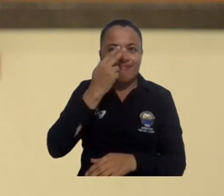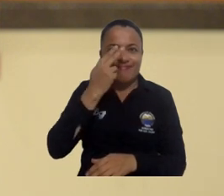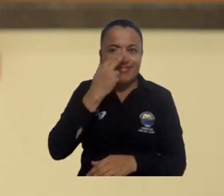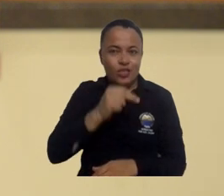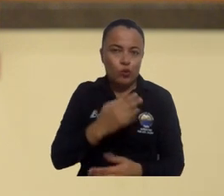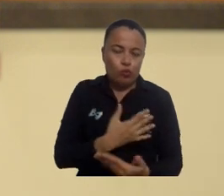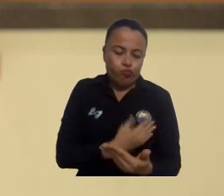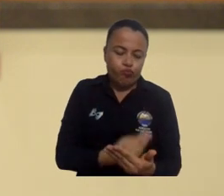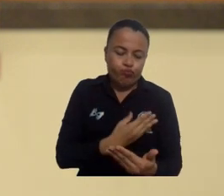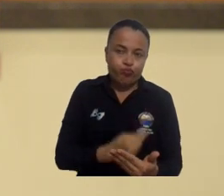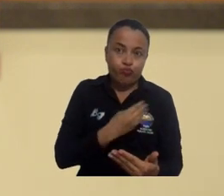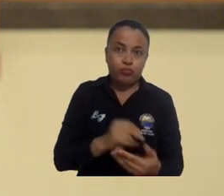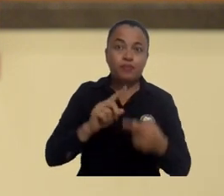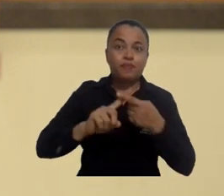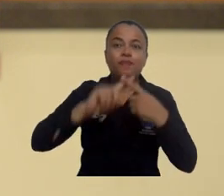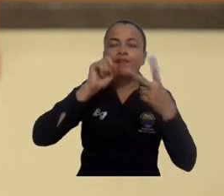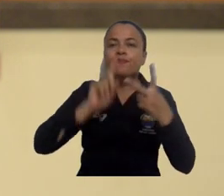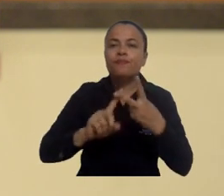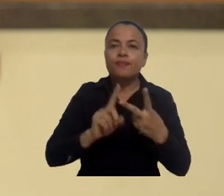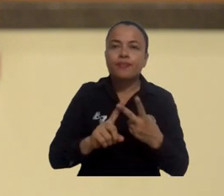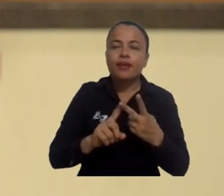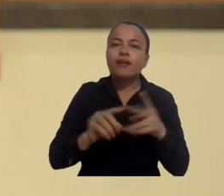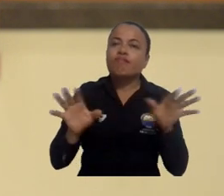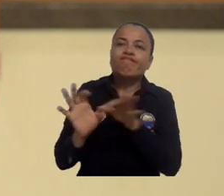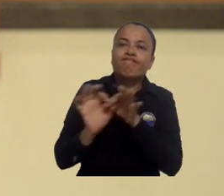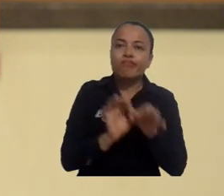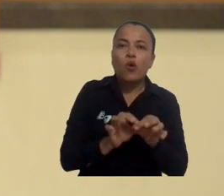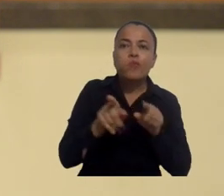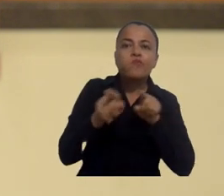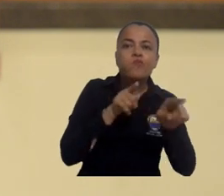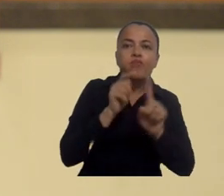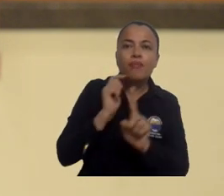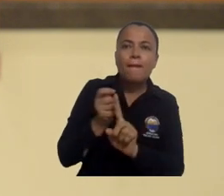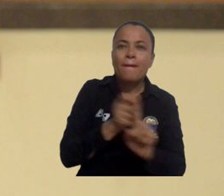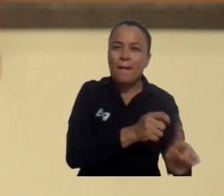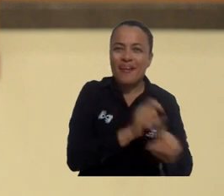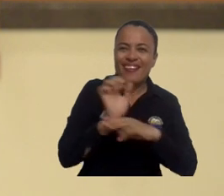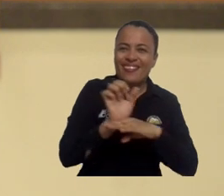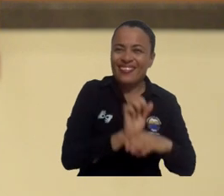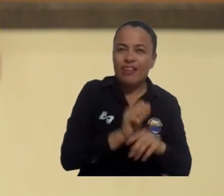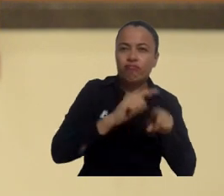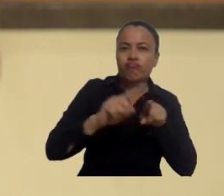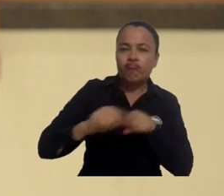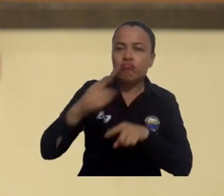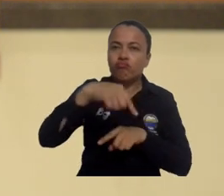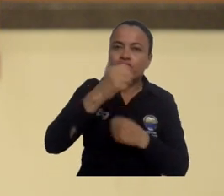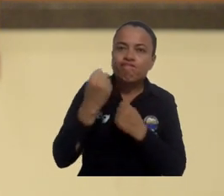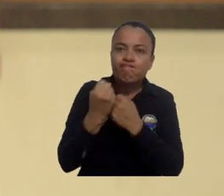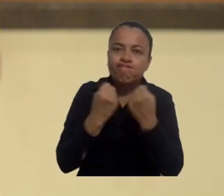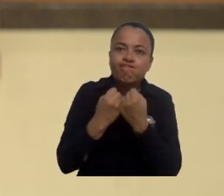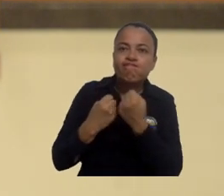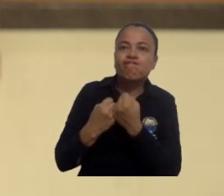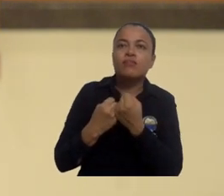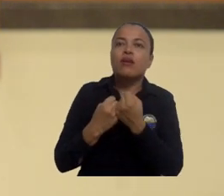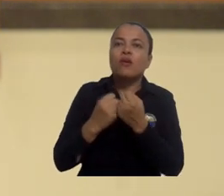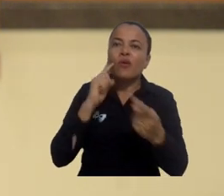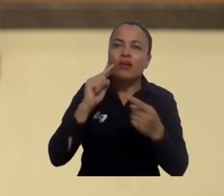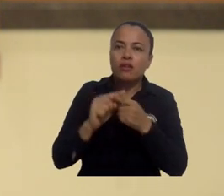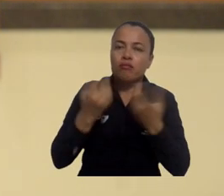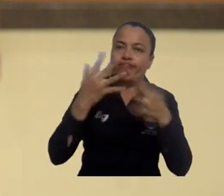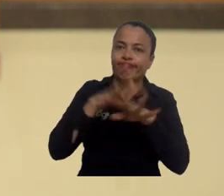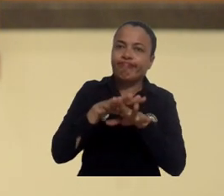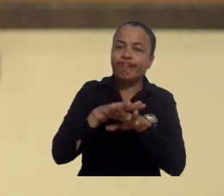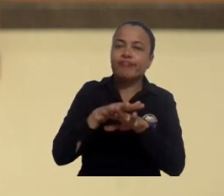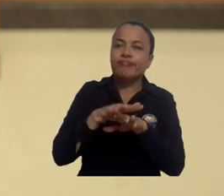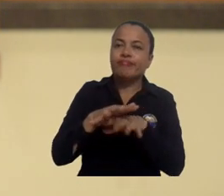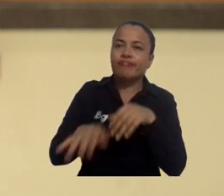de su maternidad y a través de la lactancia materna. Y segundo, amarrar a todos los actores de Santa Marta para que empecemos a trabajar en esa red de